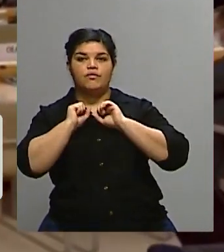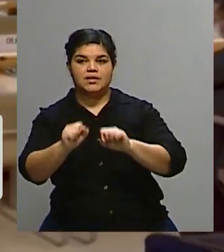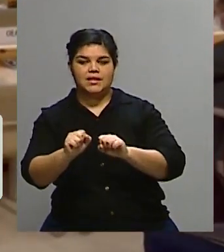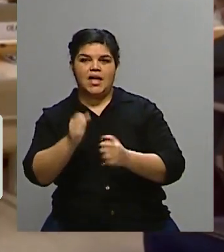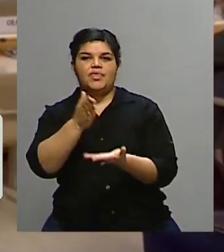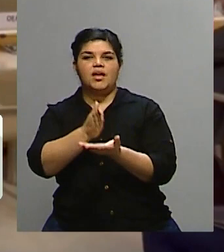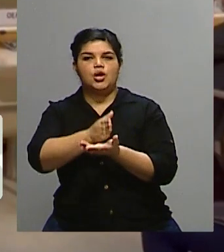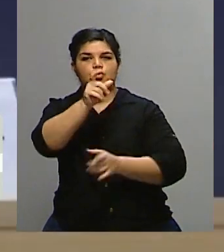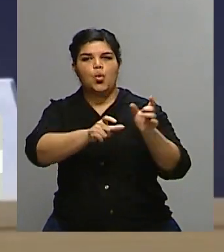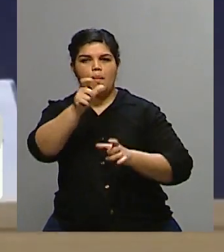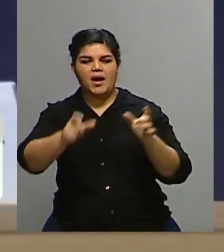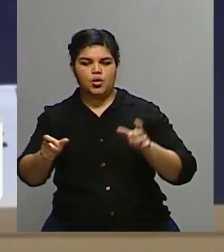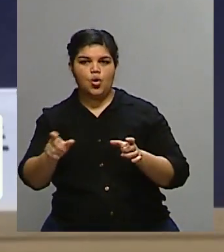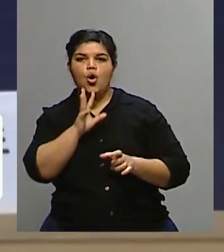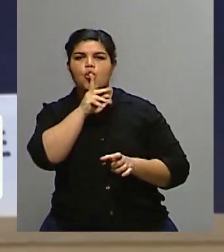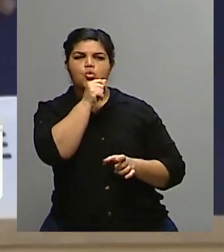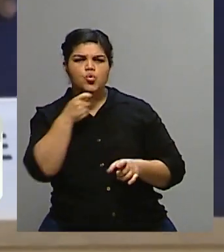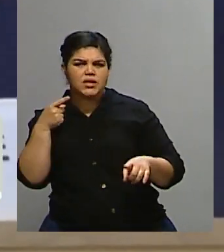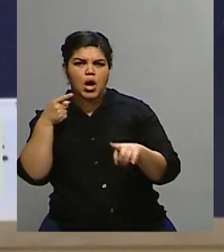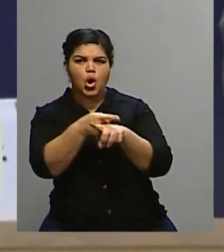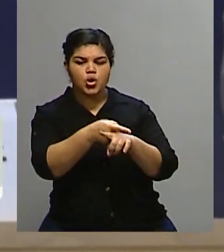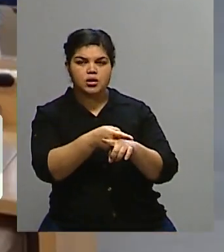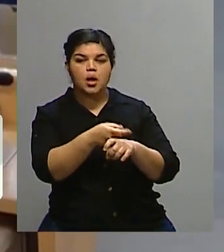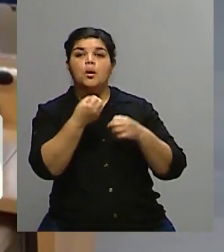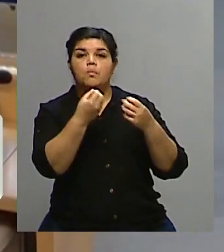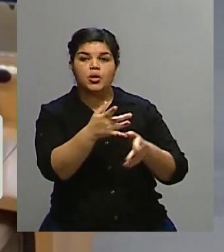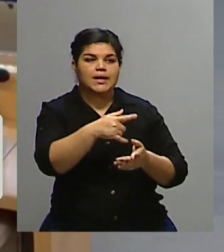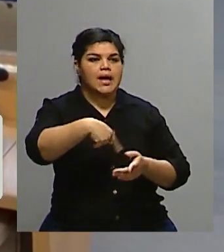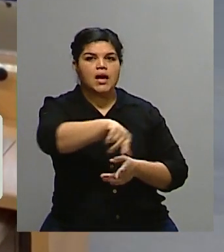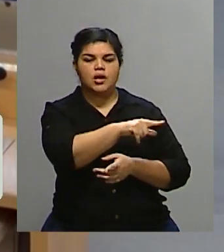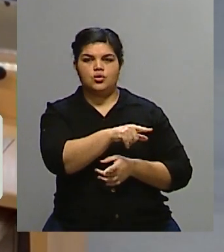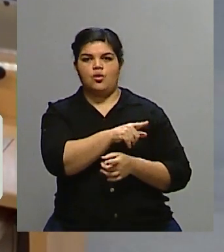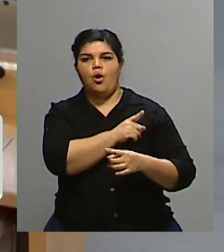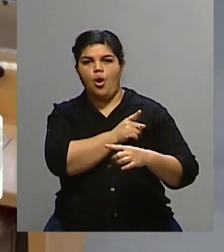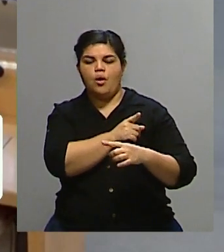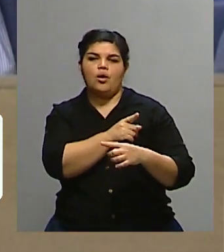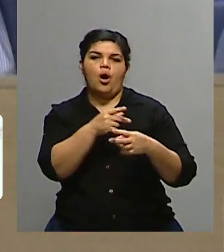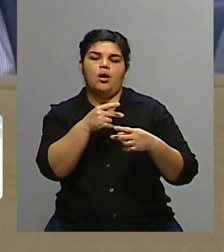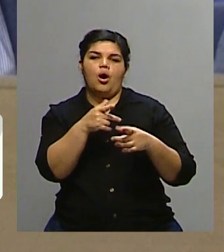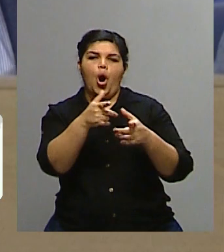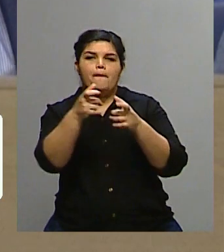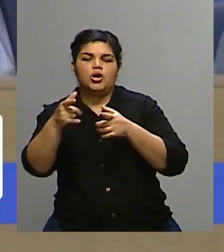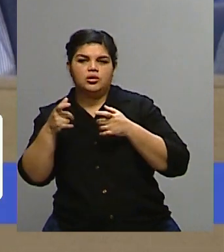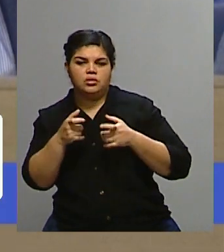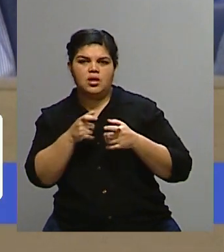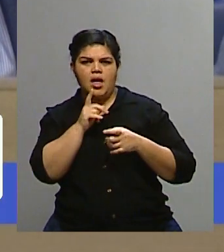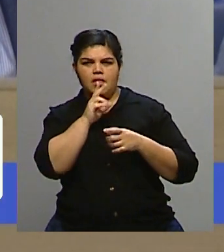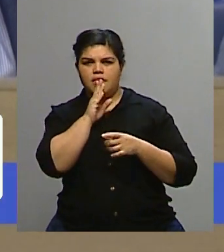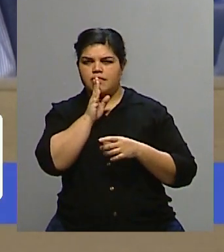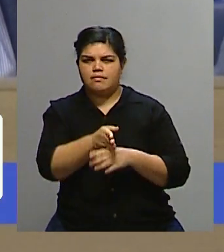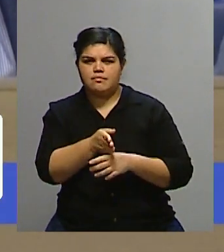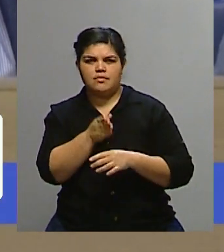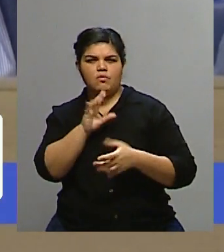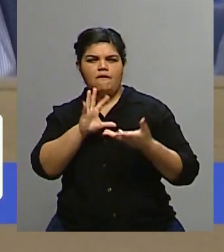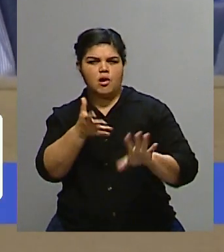autoridades rusas, acusadas de intimidación y censura hacia los opositores a la guerra. En Rusia, la intimidación,